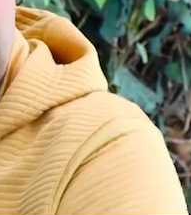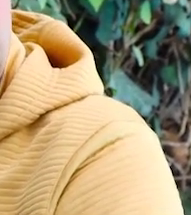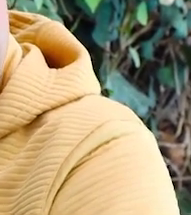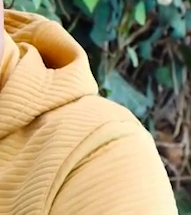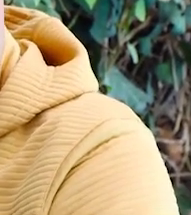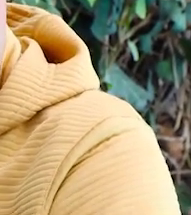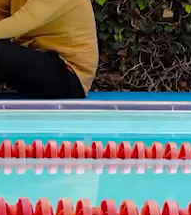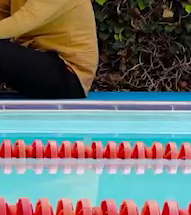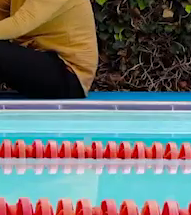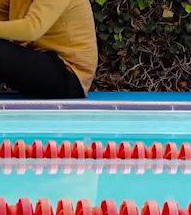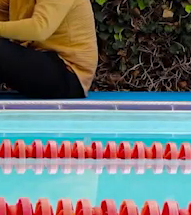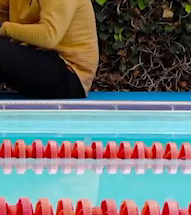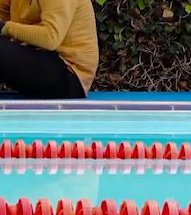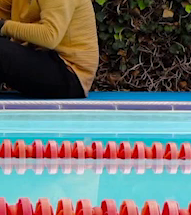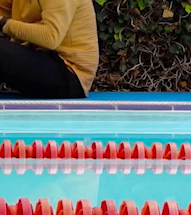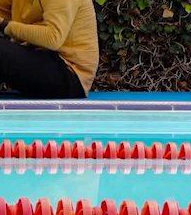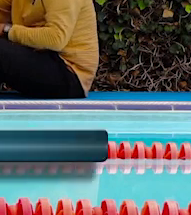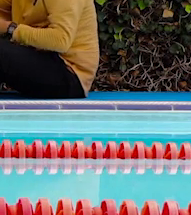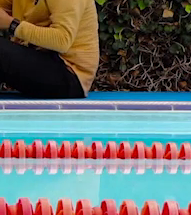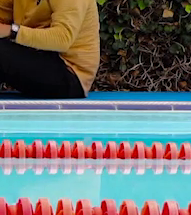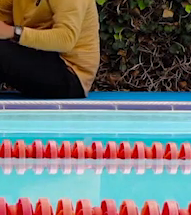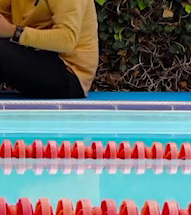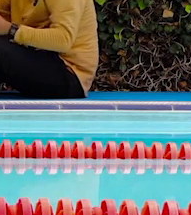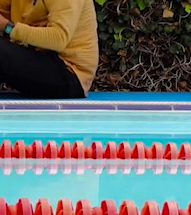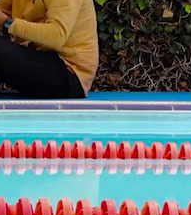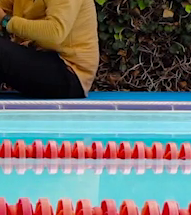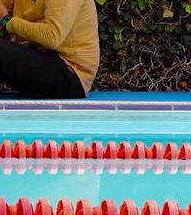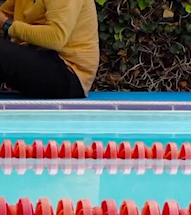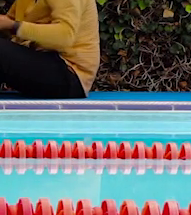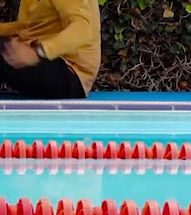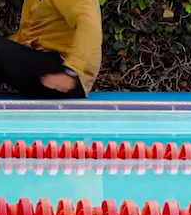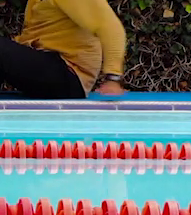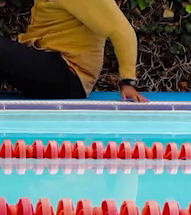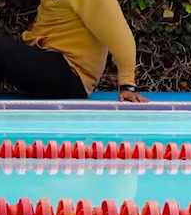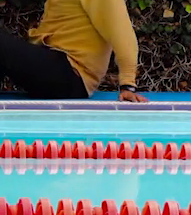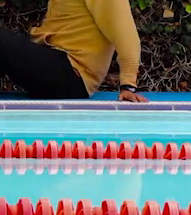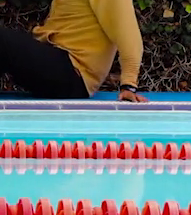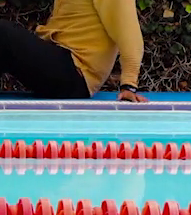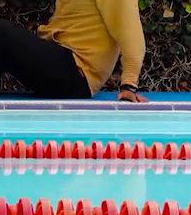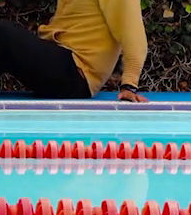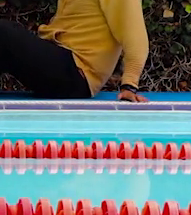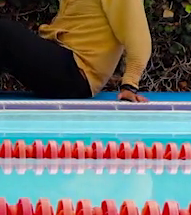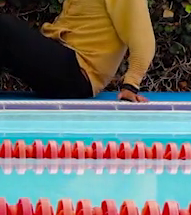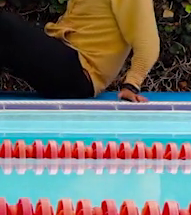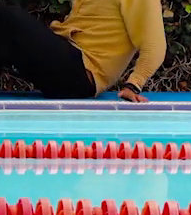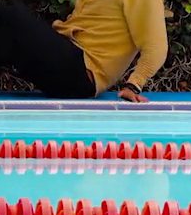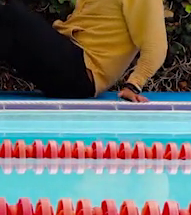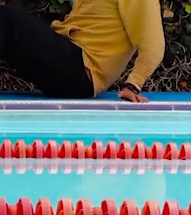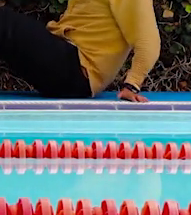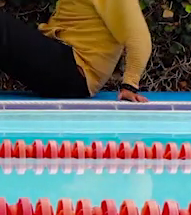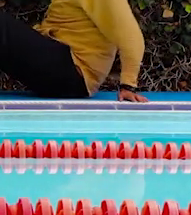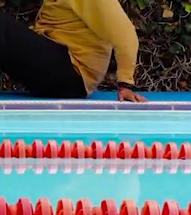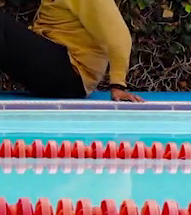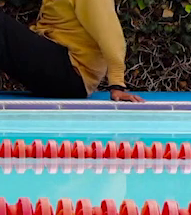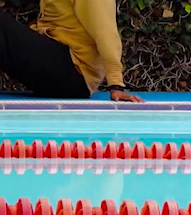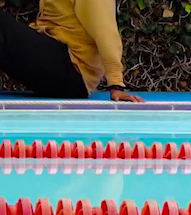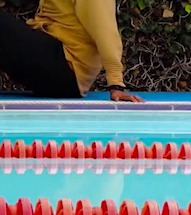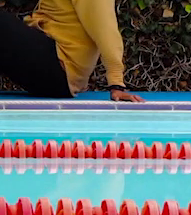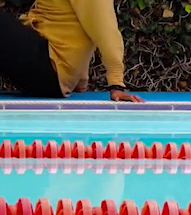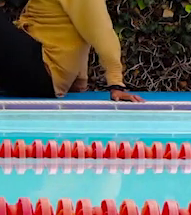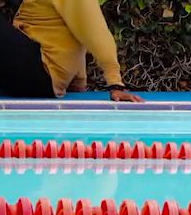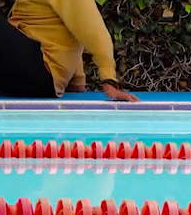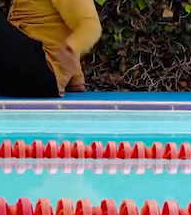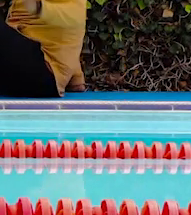trabajar bicicleta. Vamos a hacer una bicicleta, no va a ser completa por la edad, pero vamos a empezar a trabajar y a fortalecer.